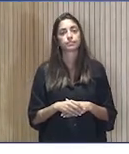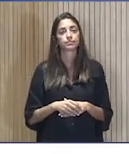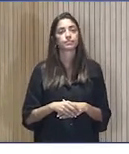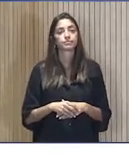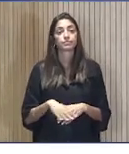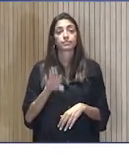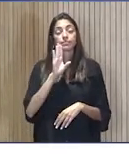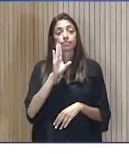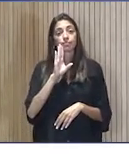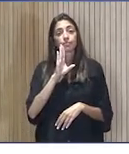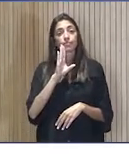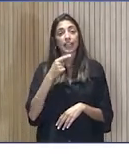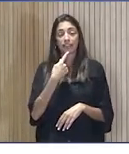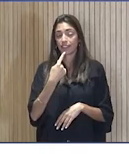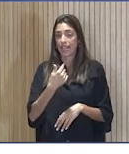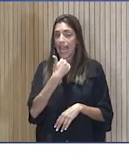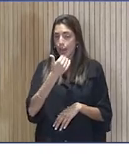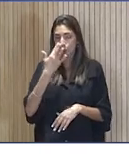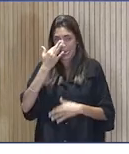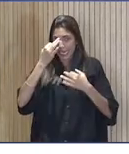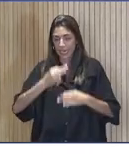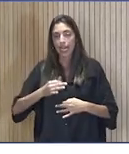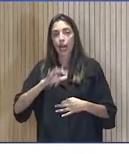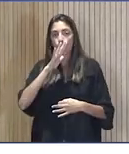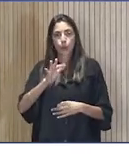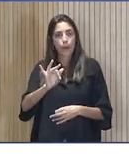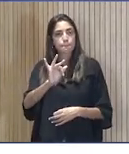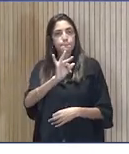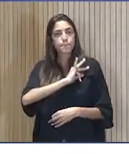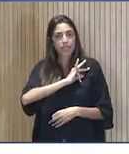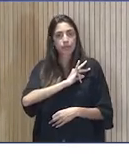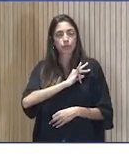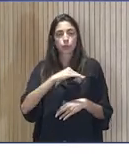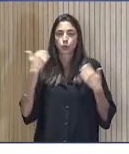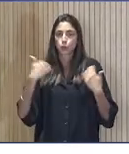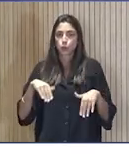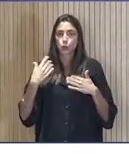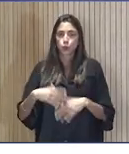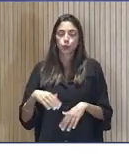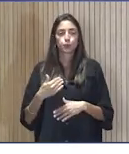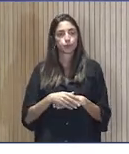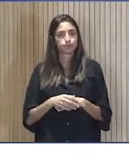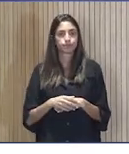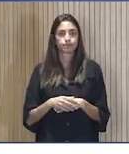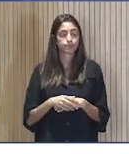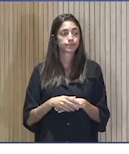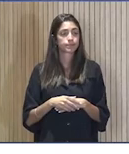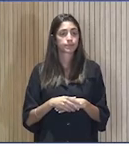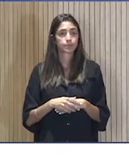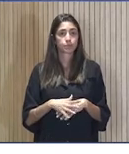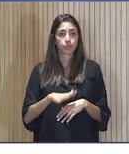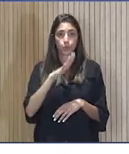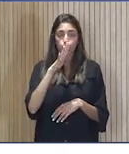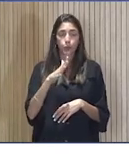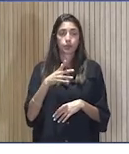Ha dicho Francisco una cosa que es completamente verdad. Estos premios son una puñeta. Yo voy decir otra cosa. Porque para el